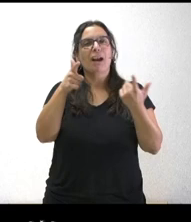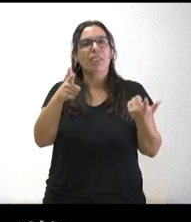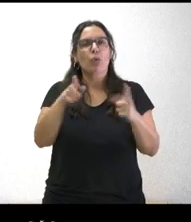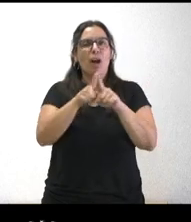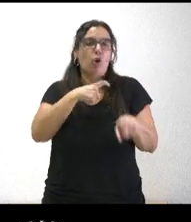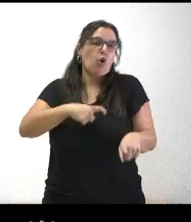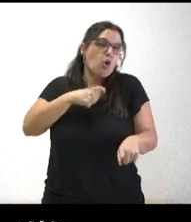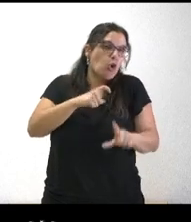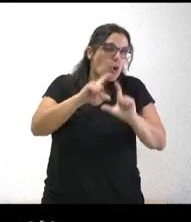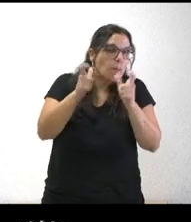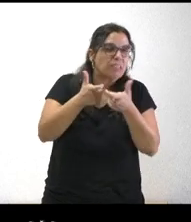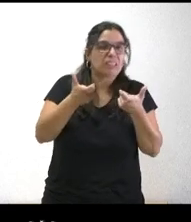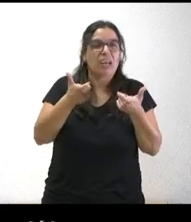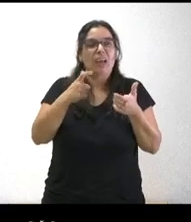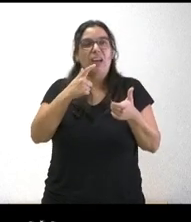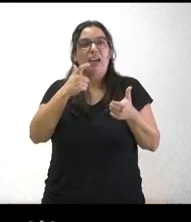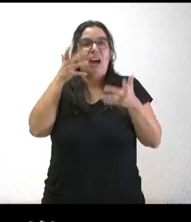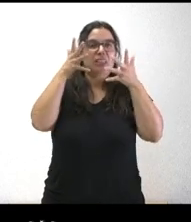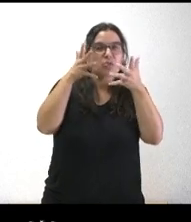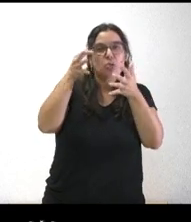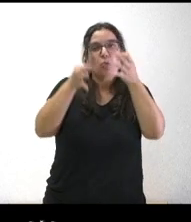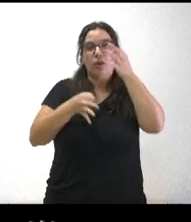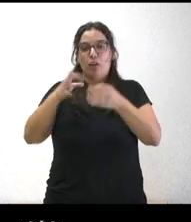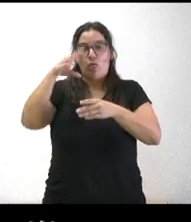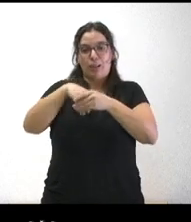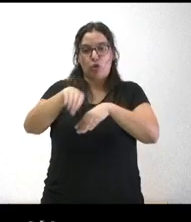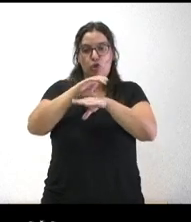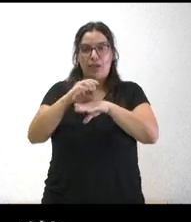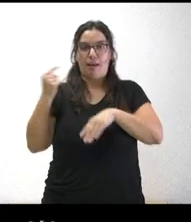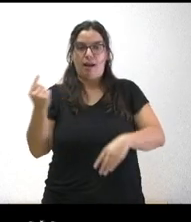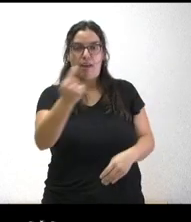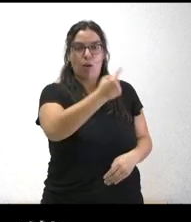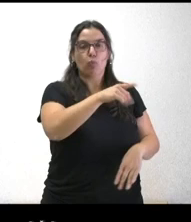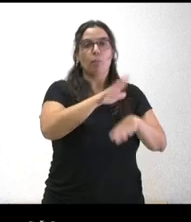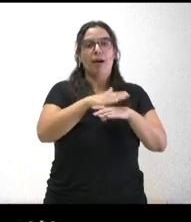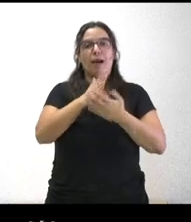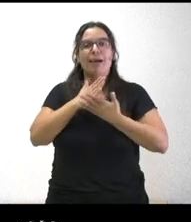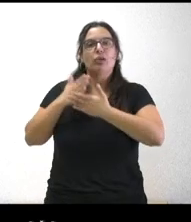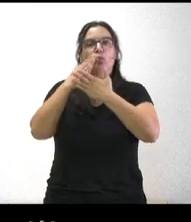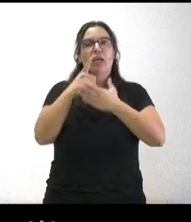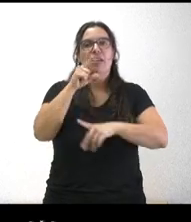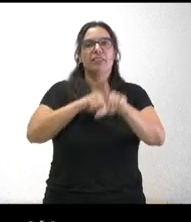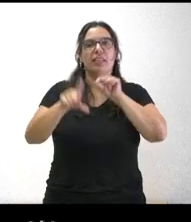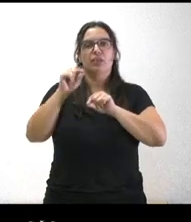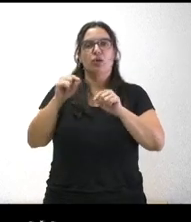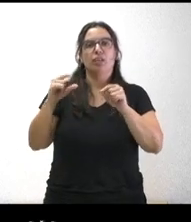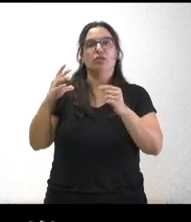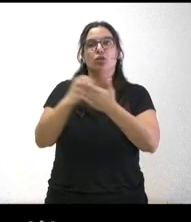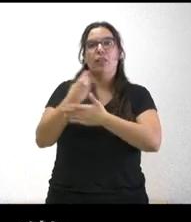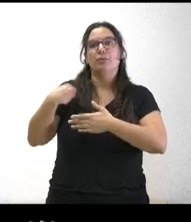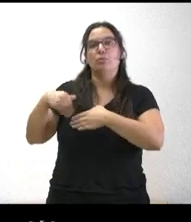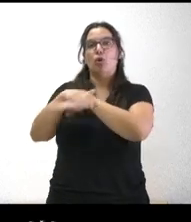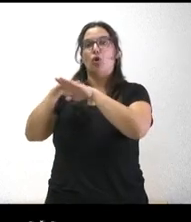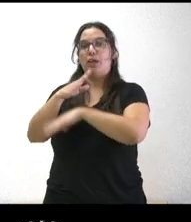comité o un comité asesor jurídico en cada consejería para estudiar todas las decisiones del gobierno de España y